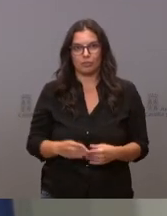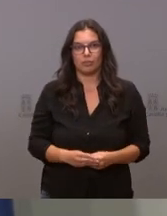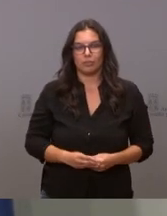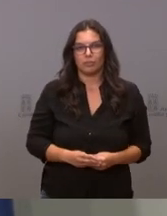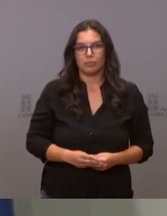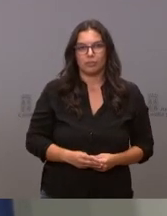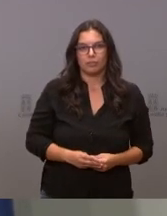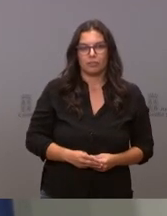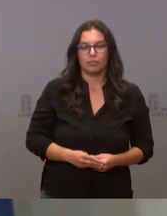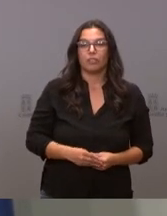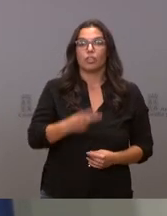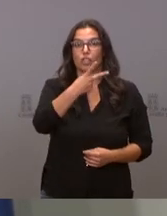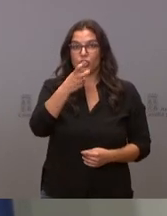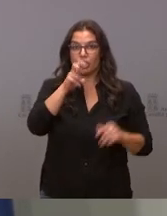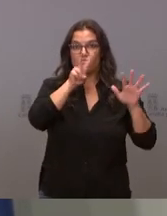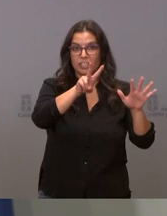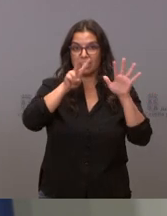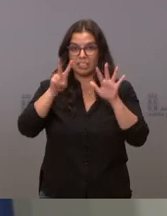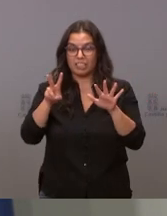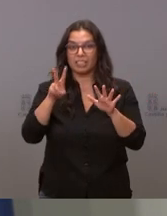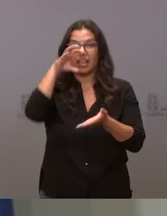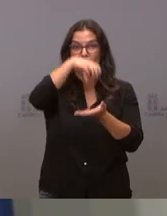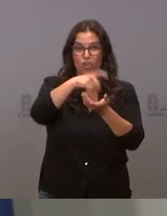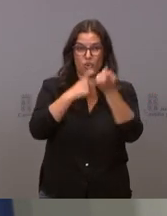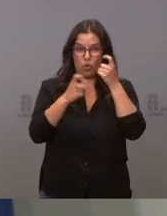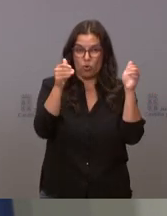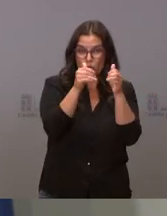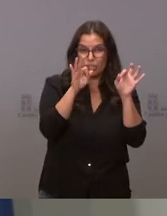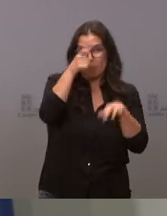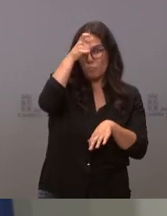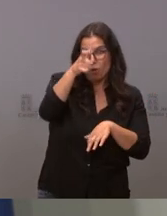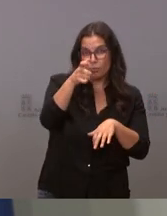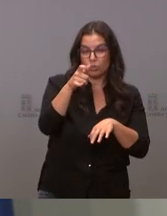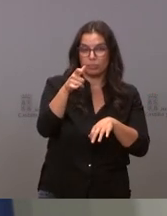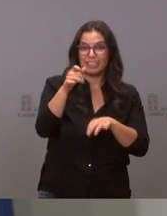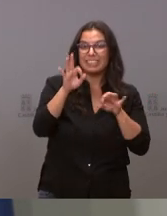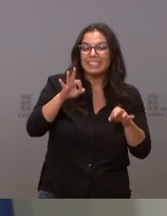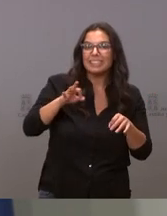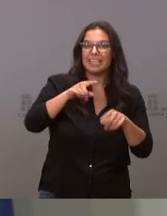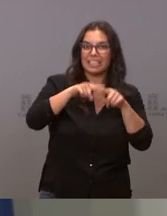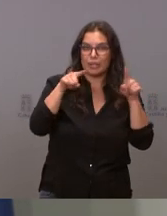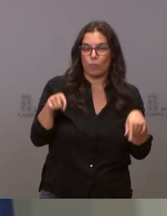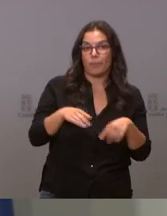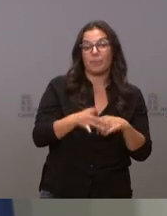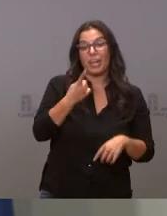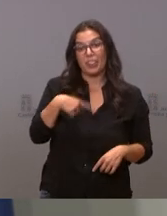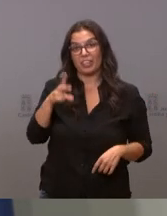277 consultorios hay en las zonas rurales de Segovia 120 facultativos